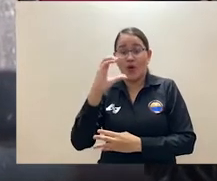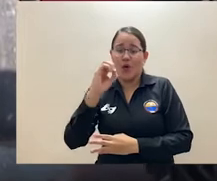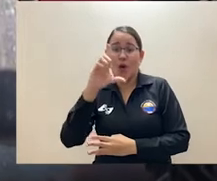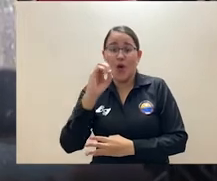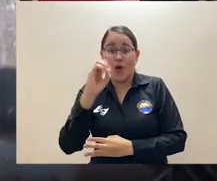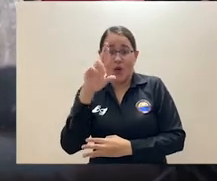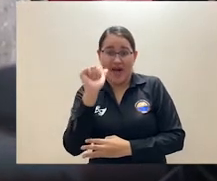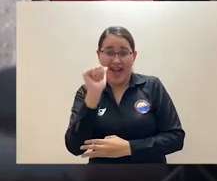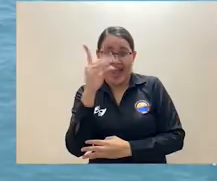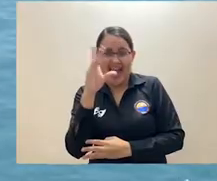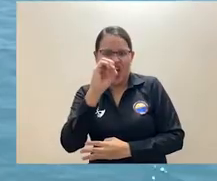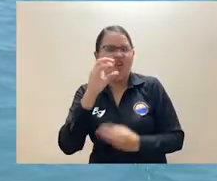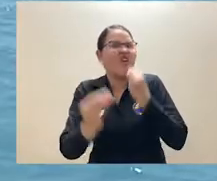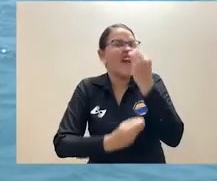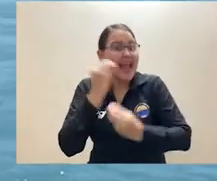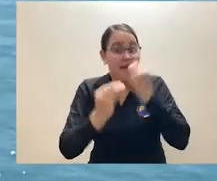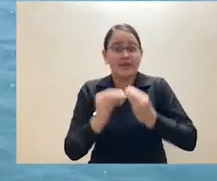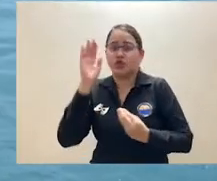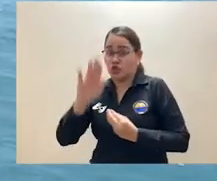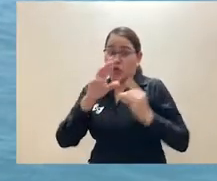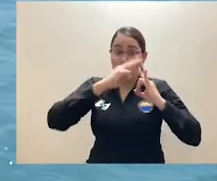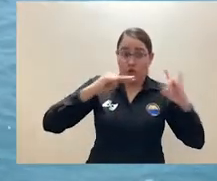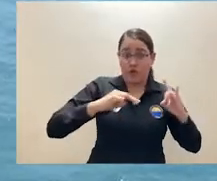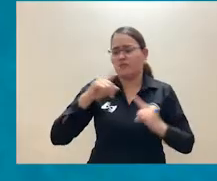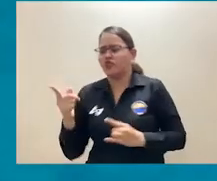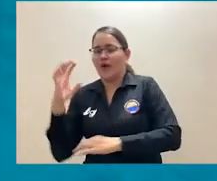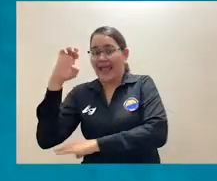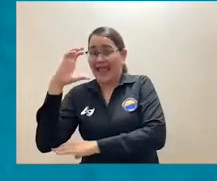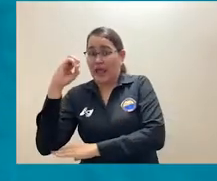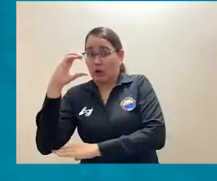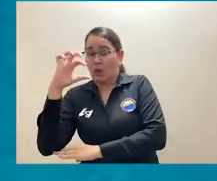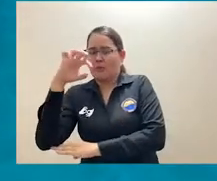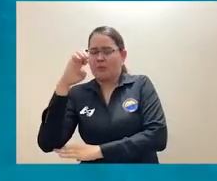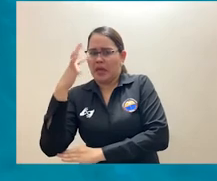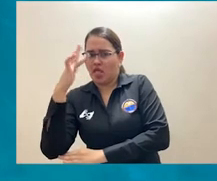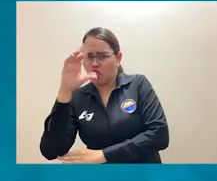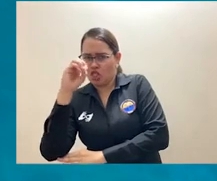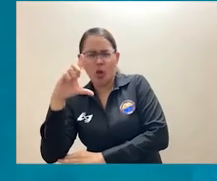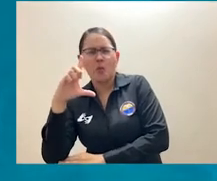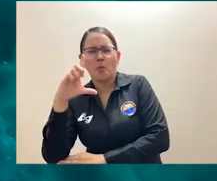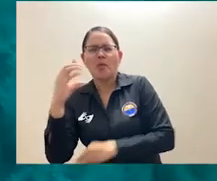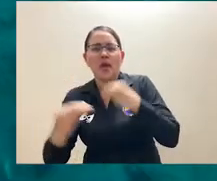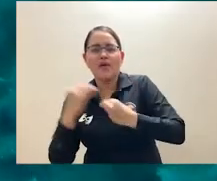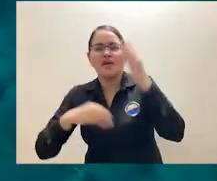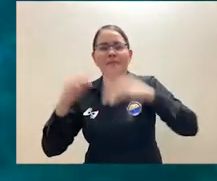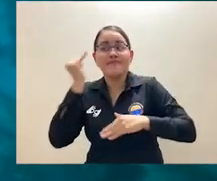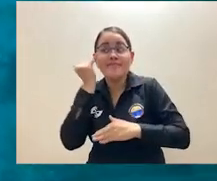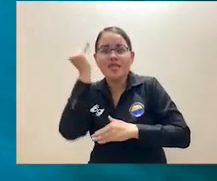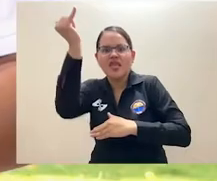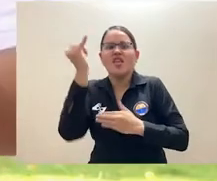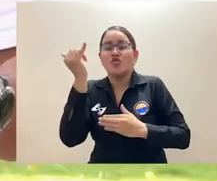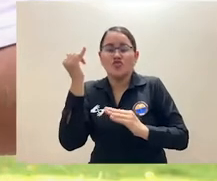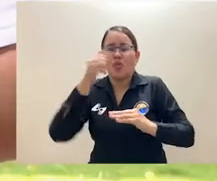Ecopetrol, en alianza con la Universidad del Magdalena, hoy ven el positivo resultado del proyecto de conservación del ecosistema marino en ese